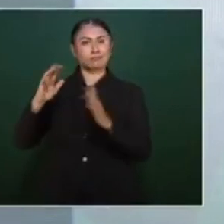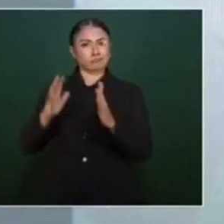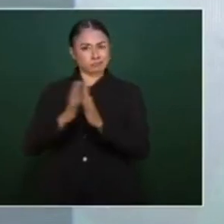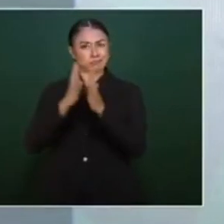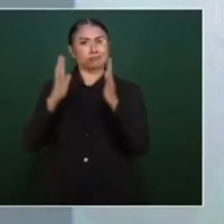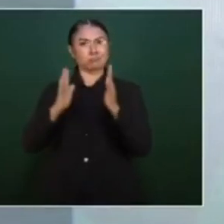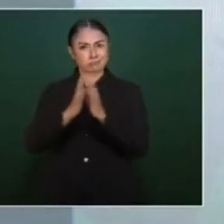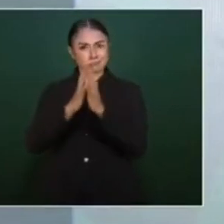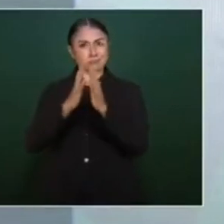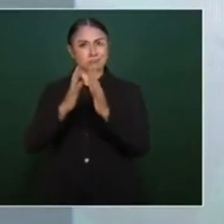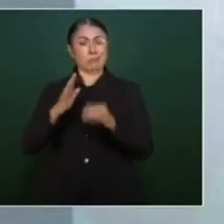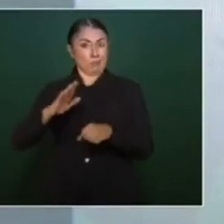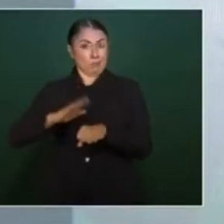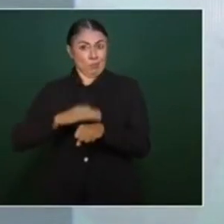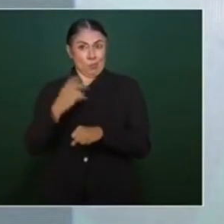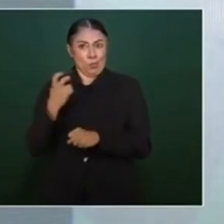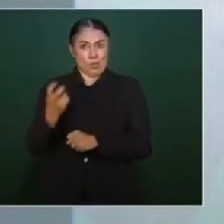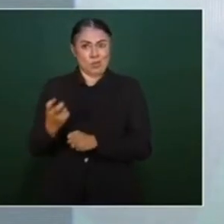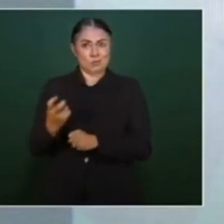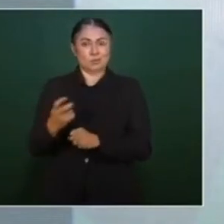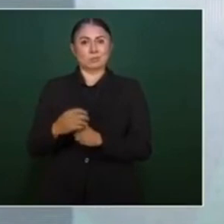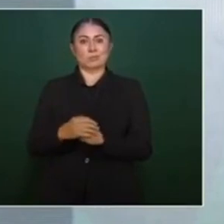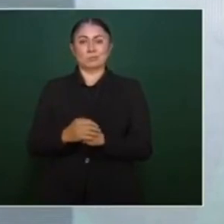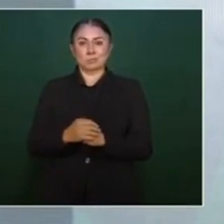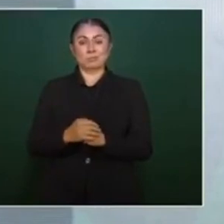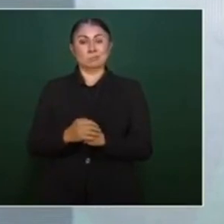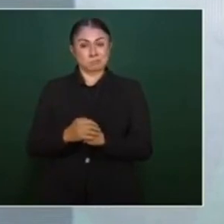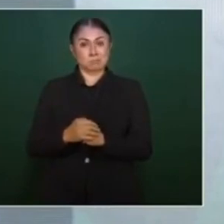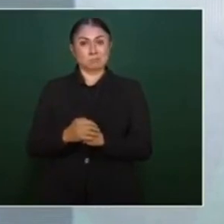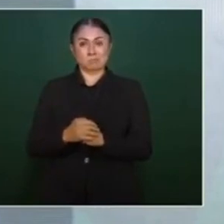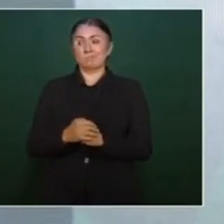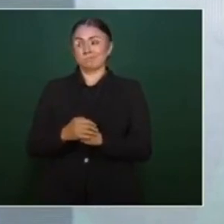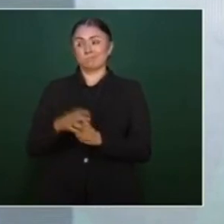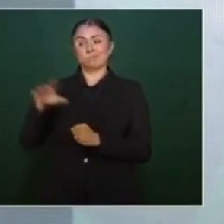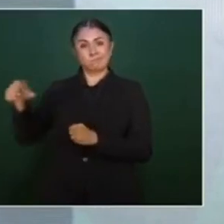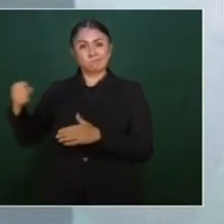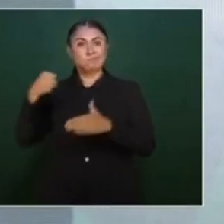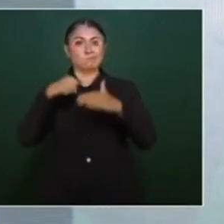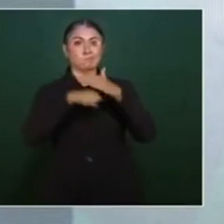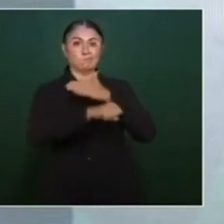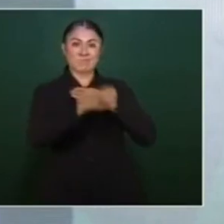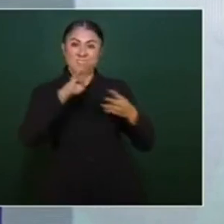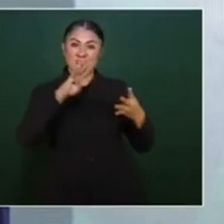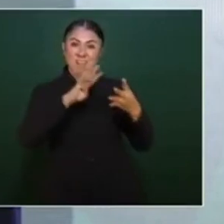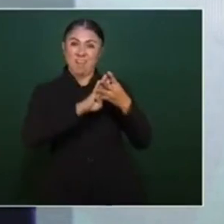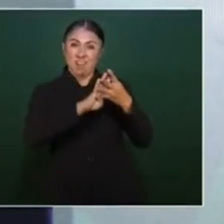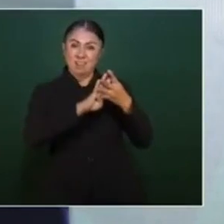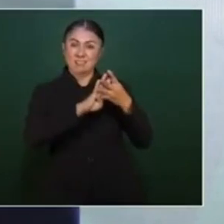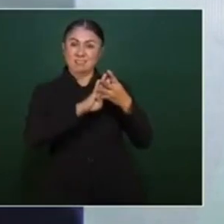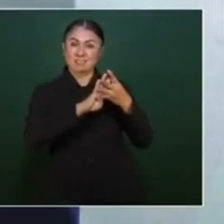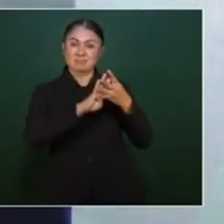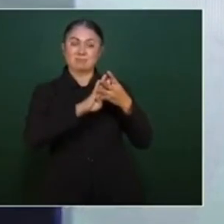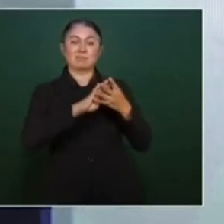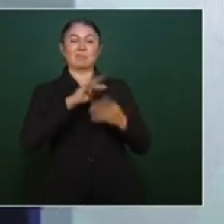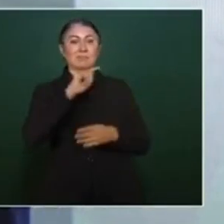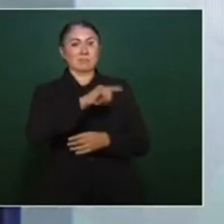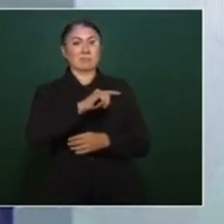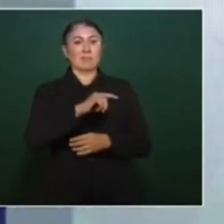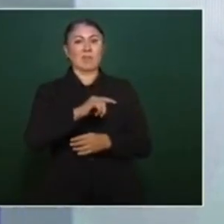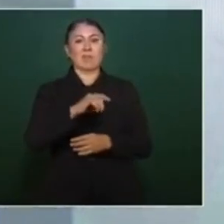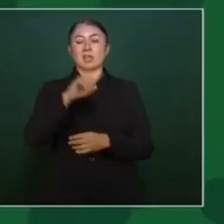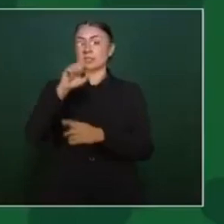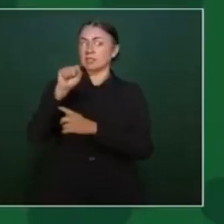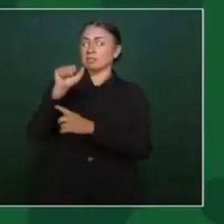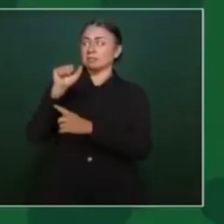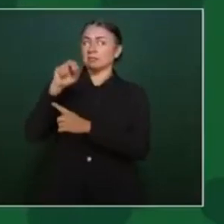encarcelaron. Estaban, estuvo en San Juan de Ulúa cinco años,